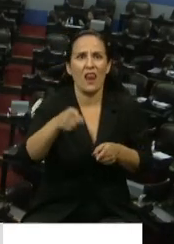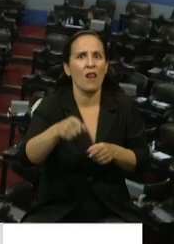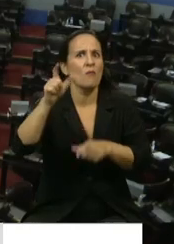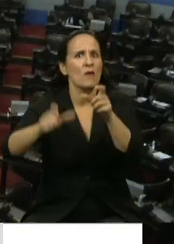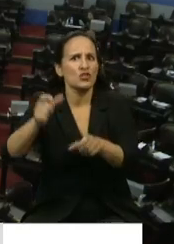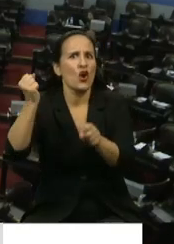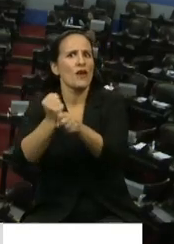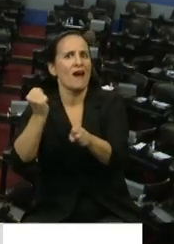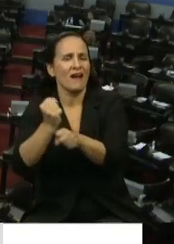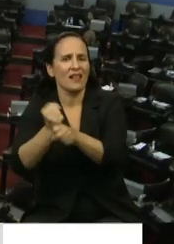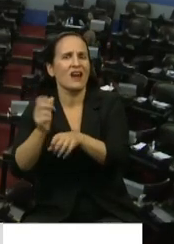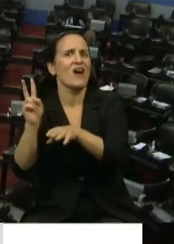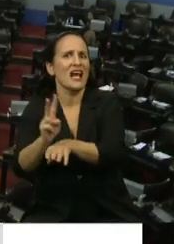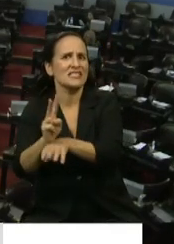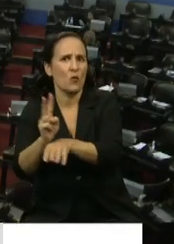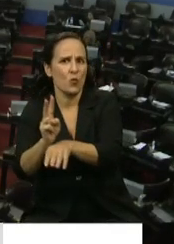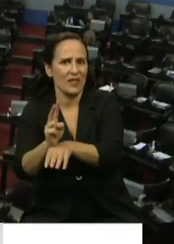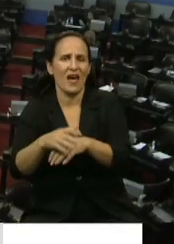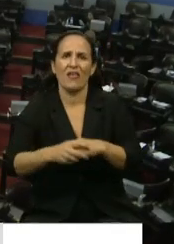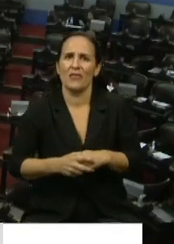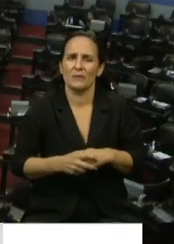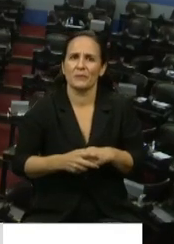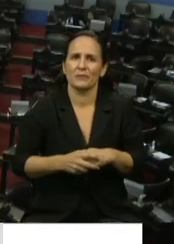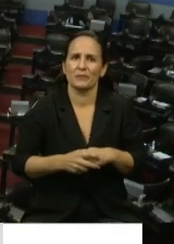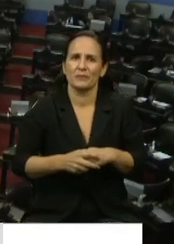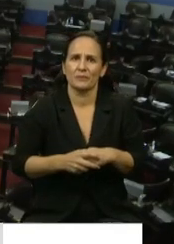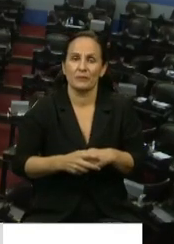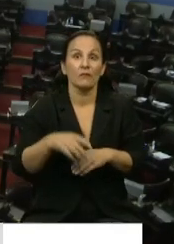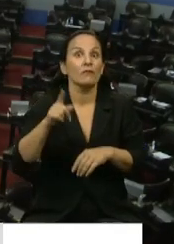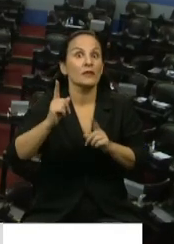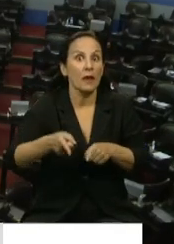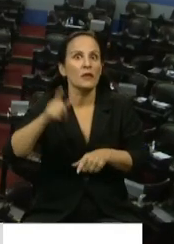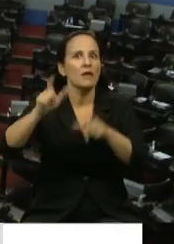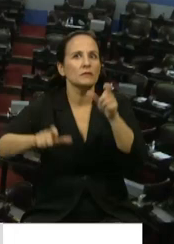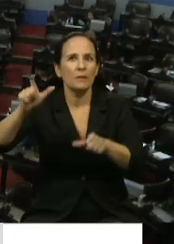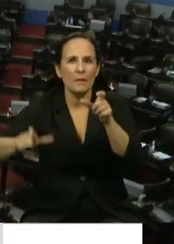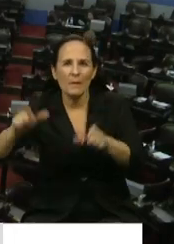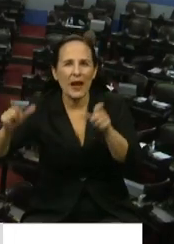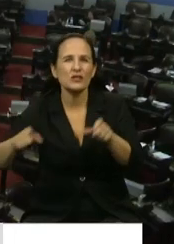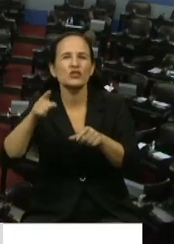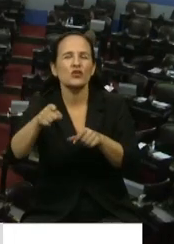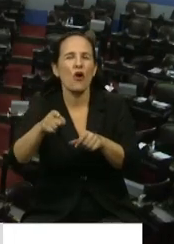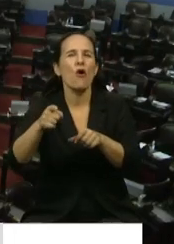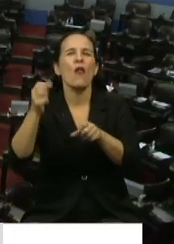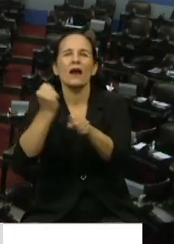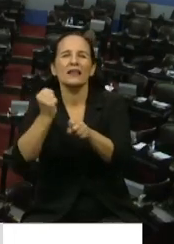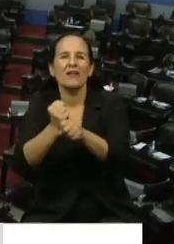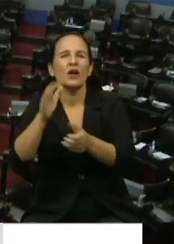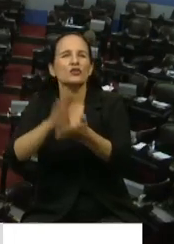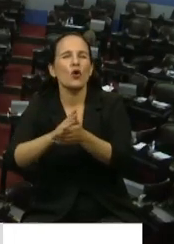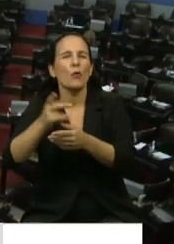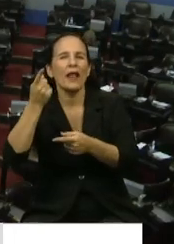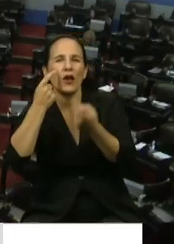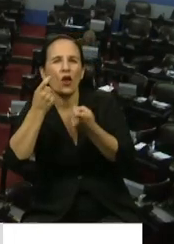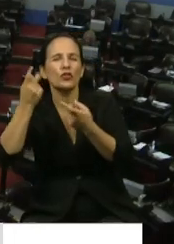de Seguridad, aquellos que trabajan en la actividad, en el control de la actividad migratoria, de la actividad